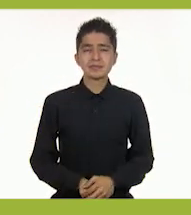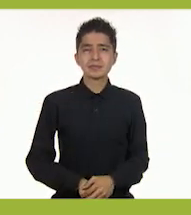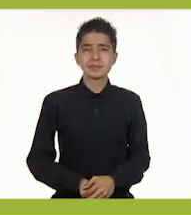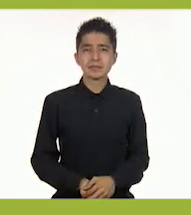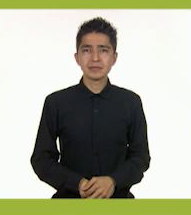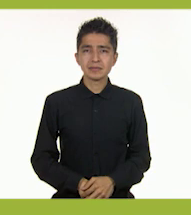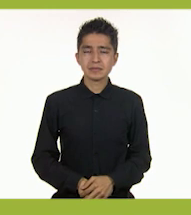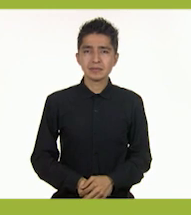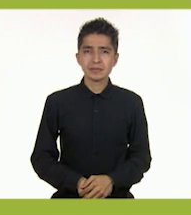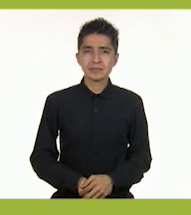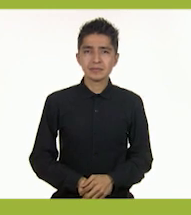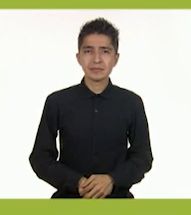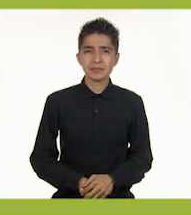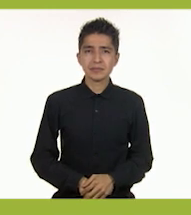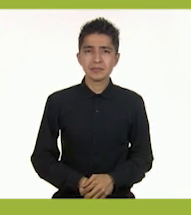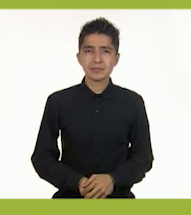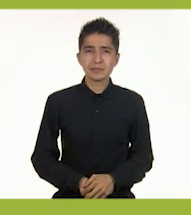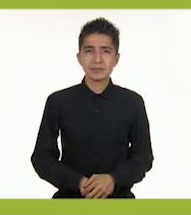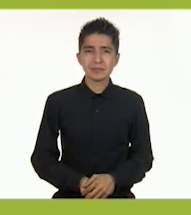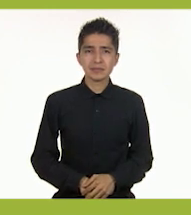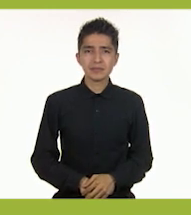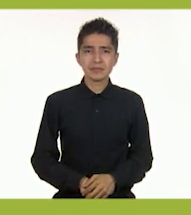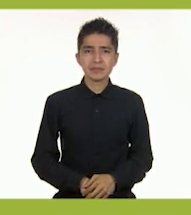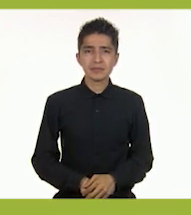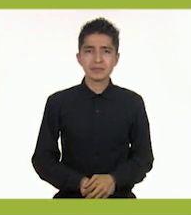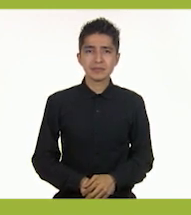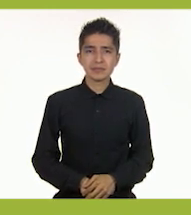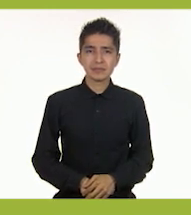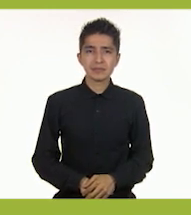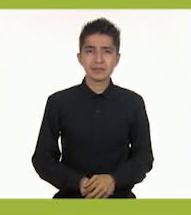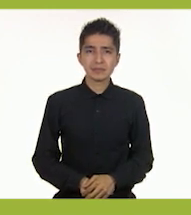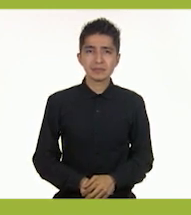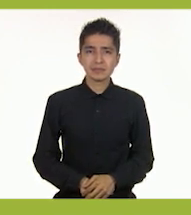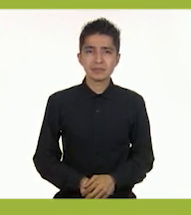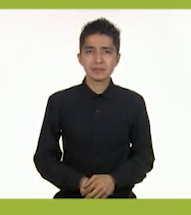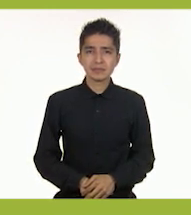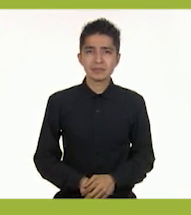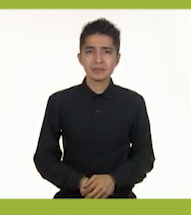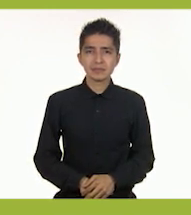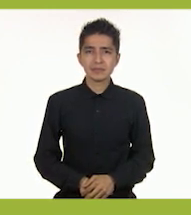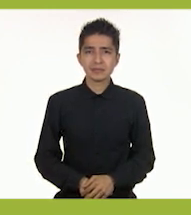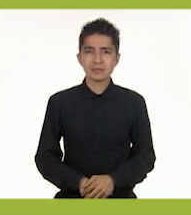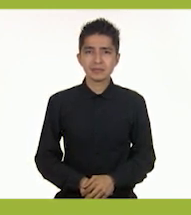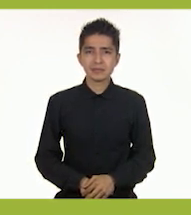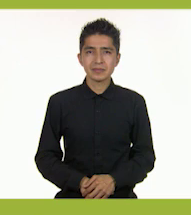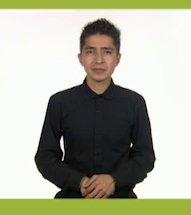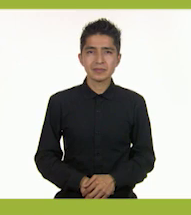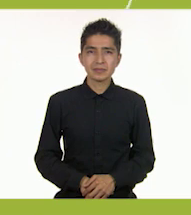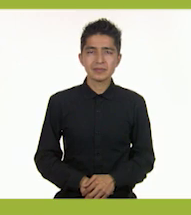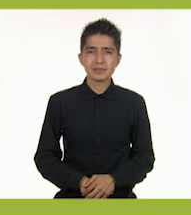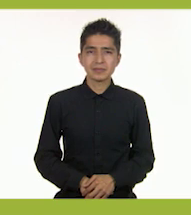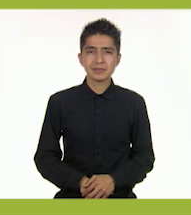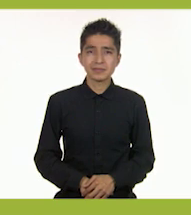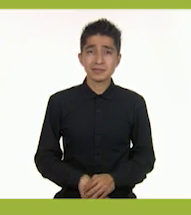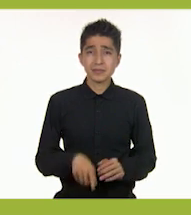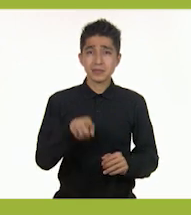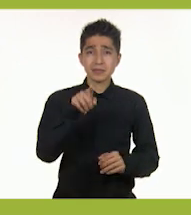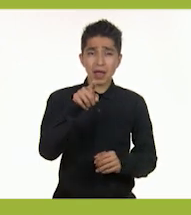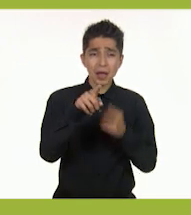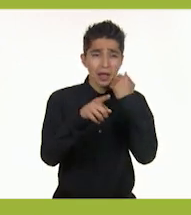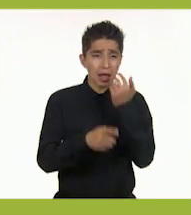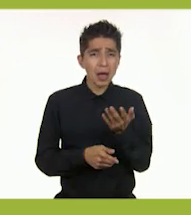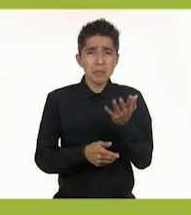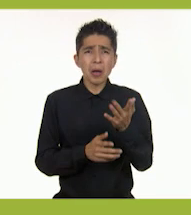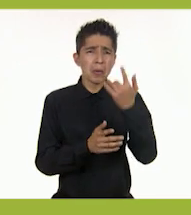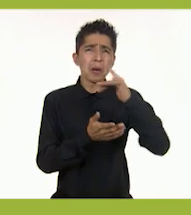-6688 y 800-734-7376 Para solicitar